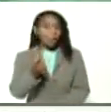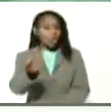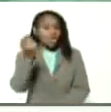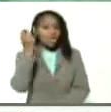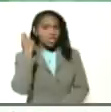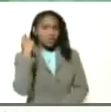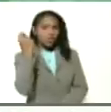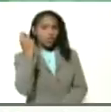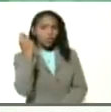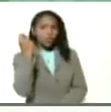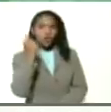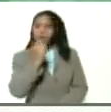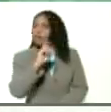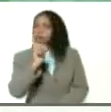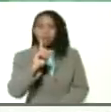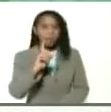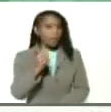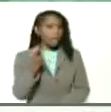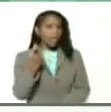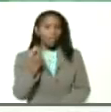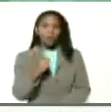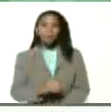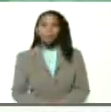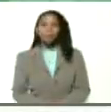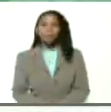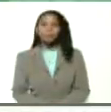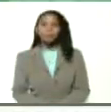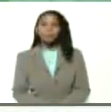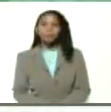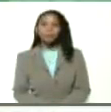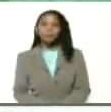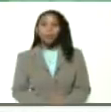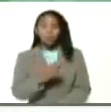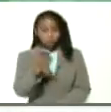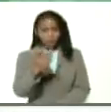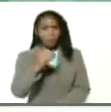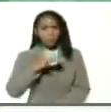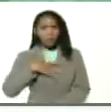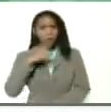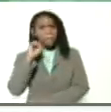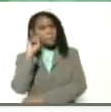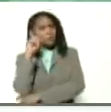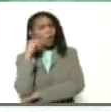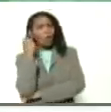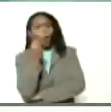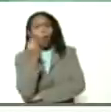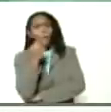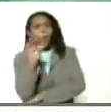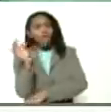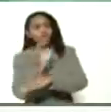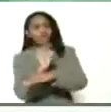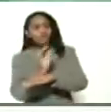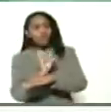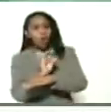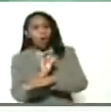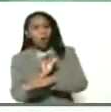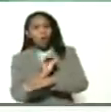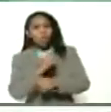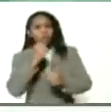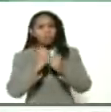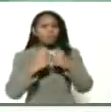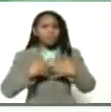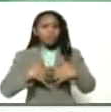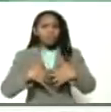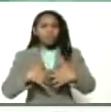ni va a faltar ustedes se pueden preguntar cómo hemos garantizado el funcionamiento del aparato de